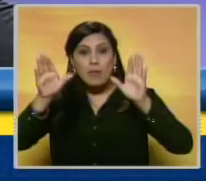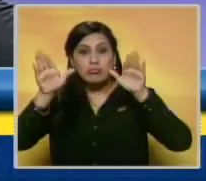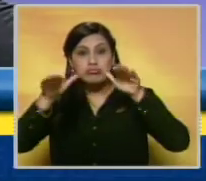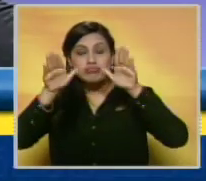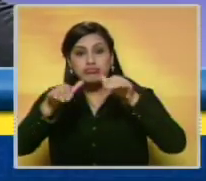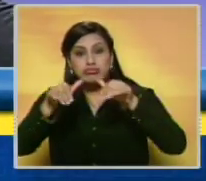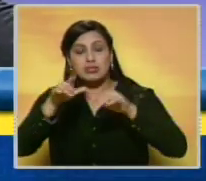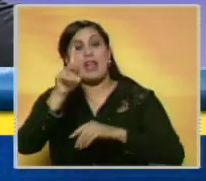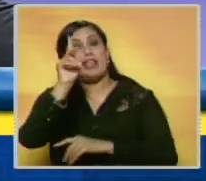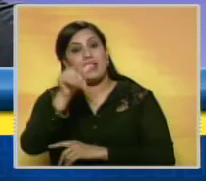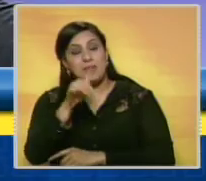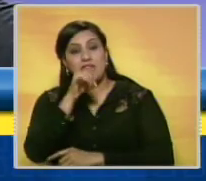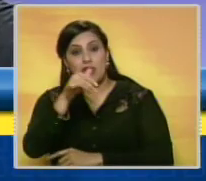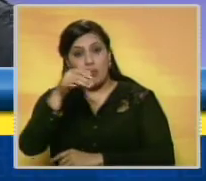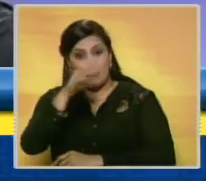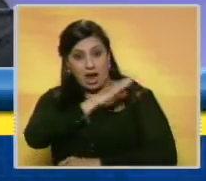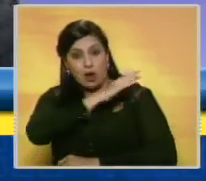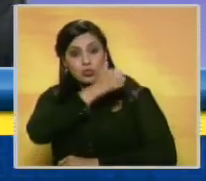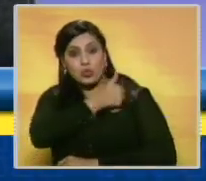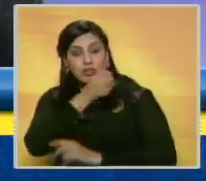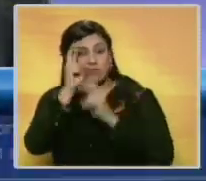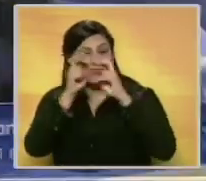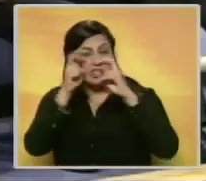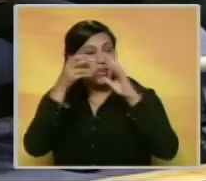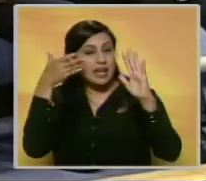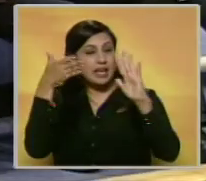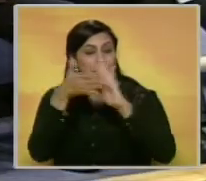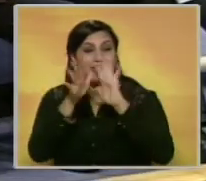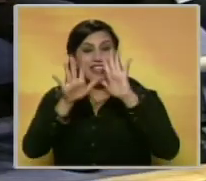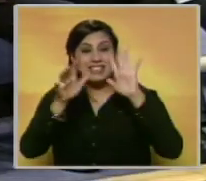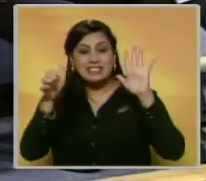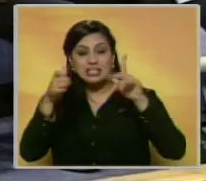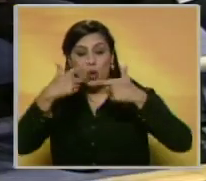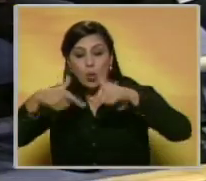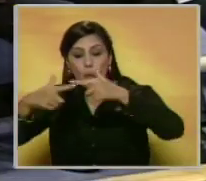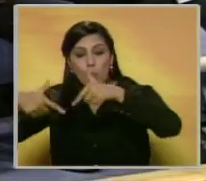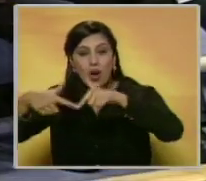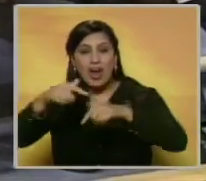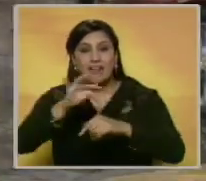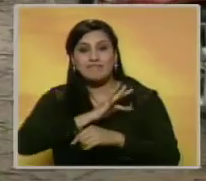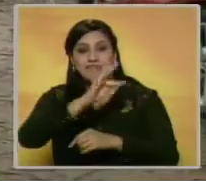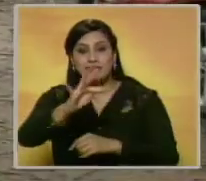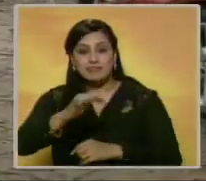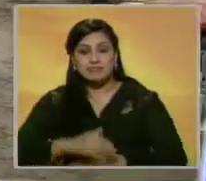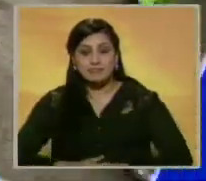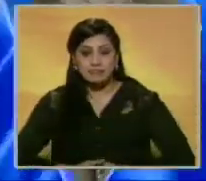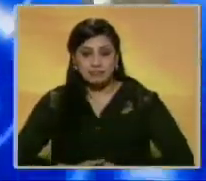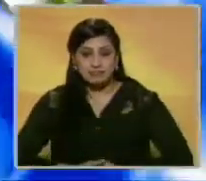aves de corral. Las autoridades también están inspeccionando otros 16 lugares en la zona.